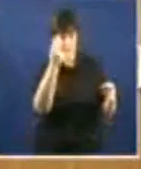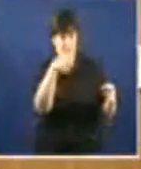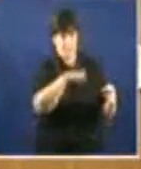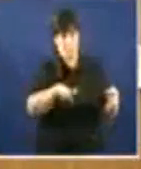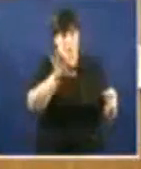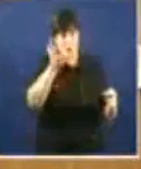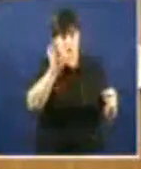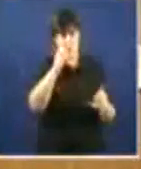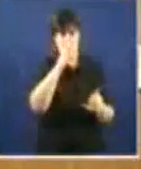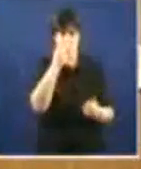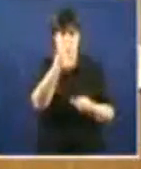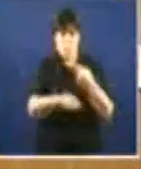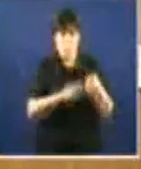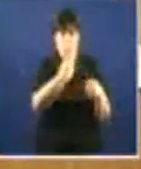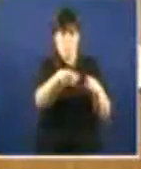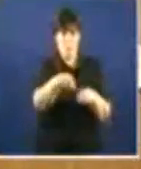cousas a luz.